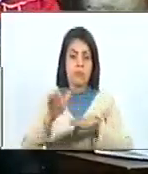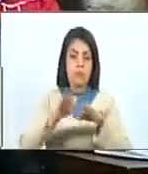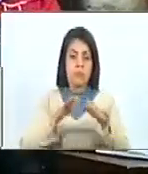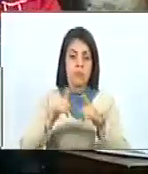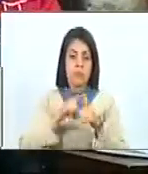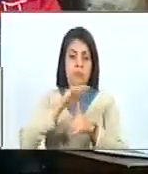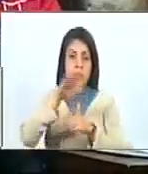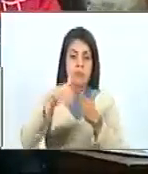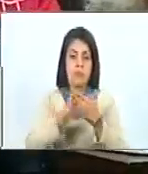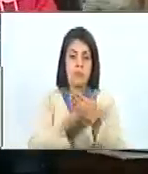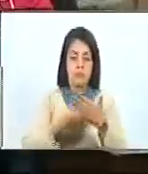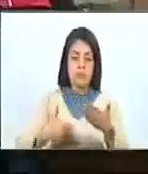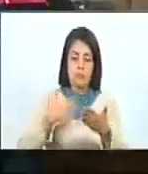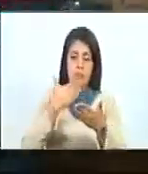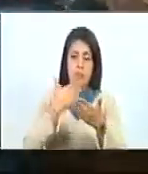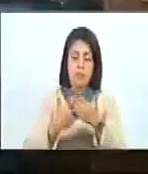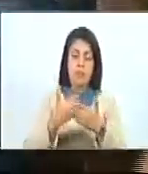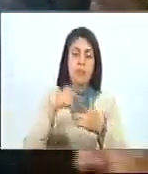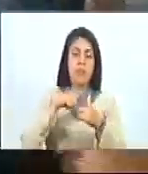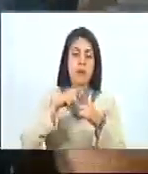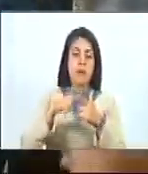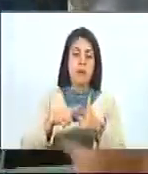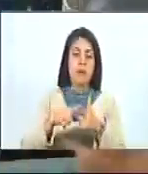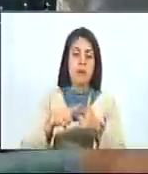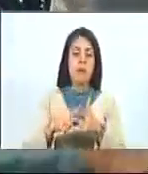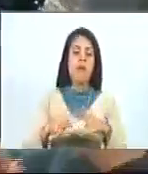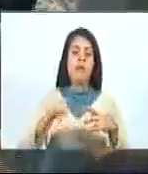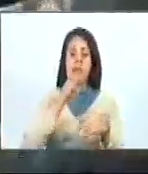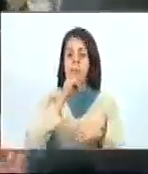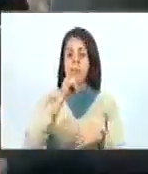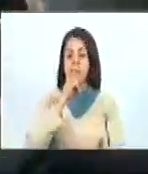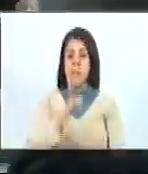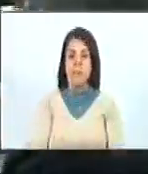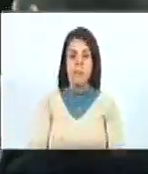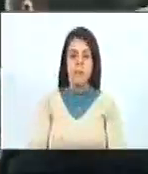todo, ciudadano vicepresidente. Muchísimas gracias por el punto de información.